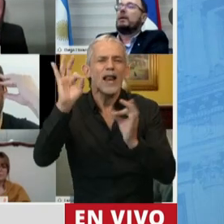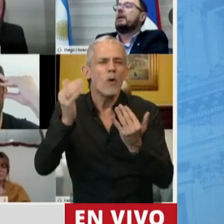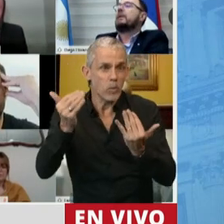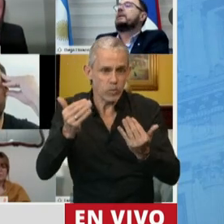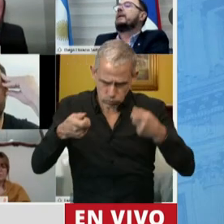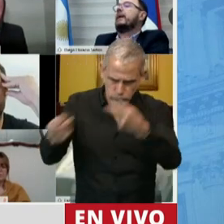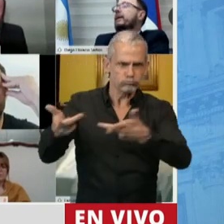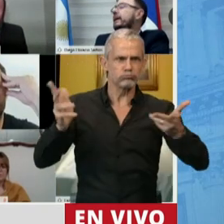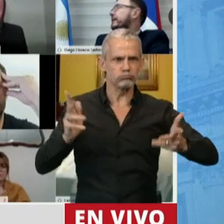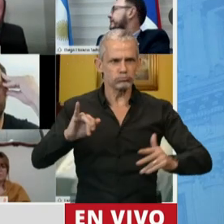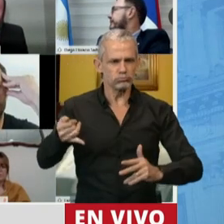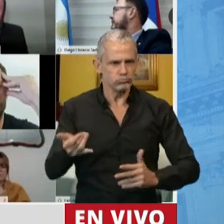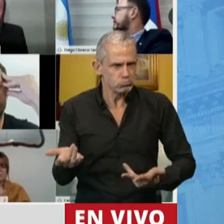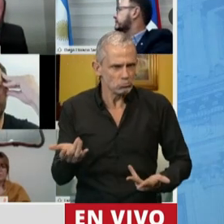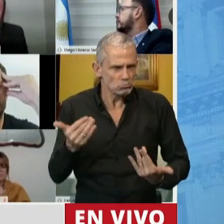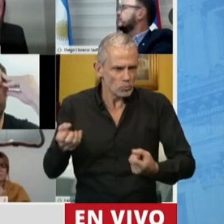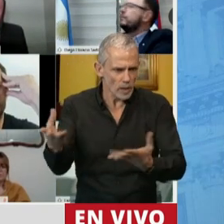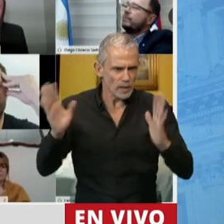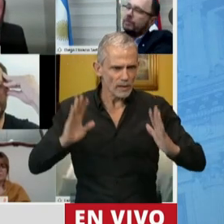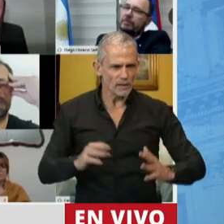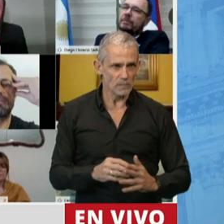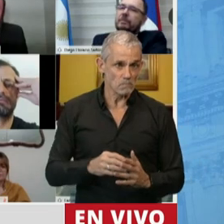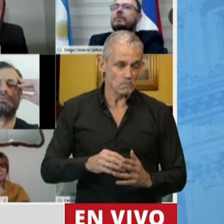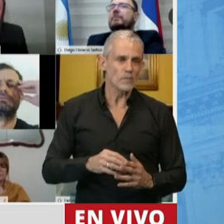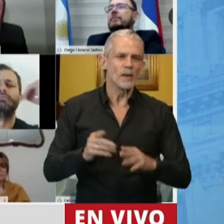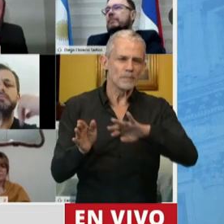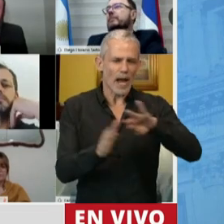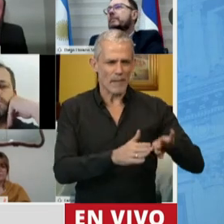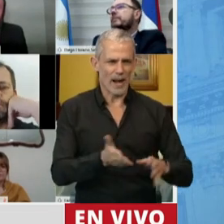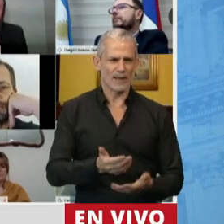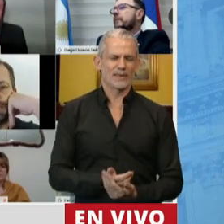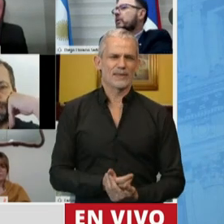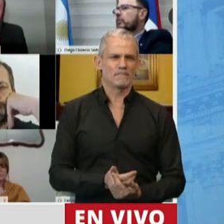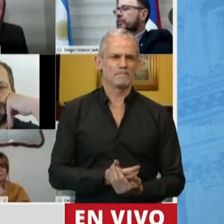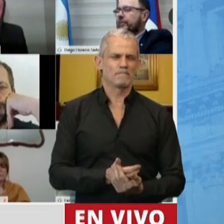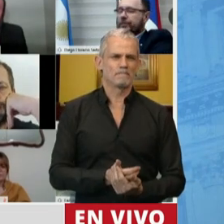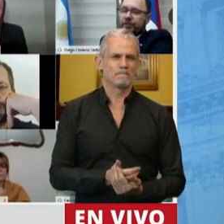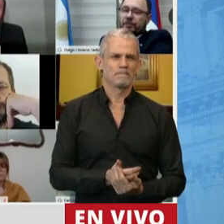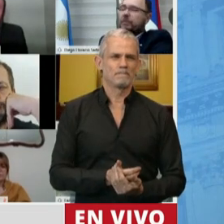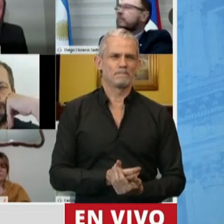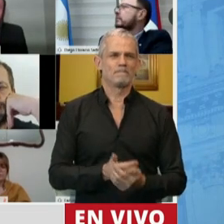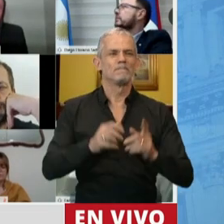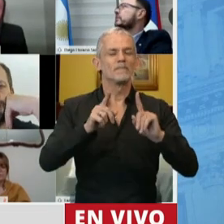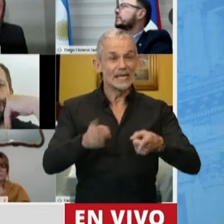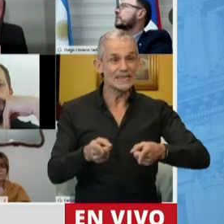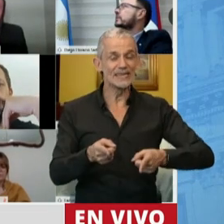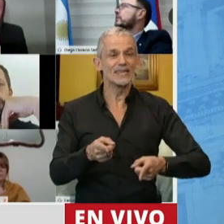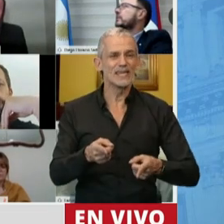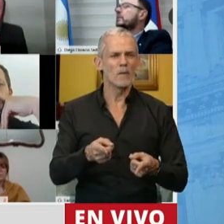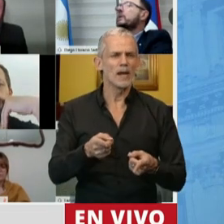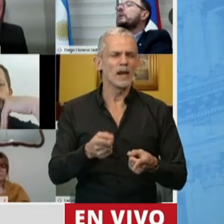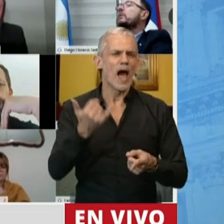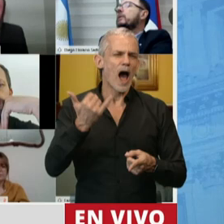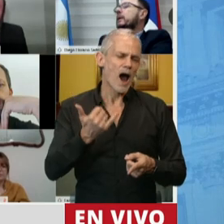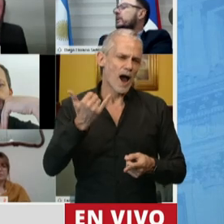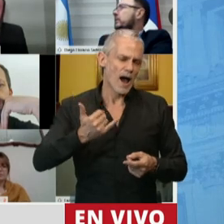que puedan hacerlo y que sirva. Por otro lado, también, y en virtud de algunas